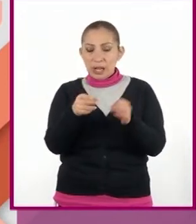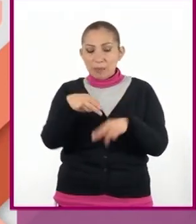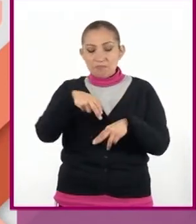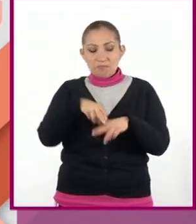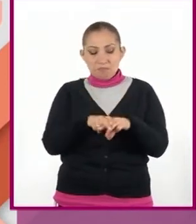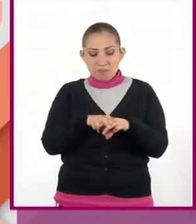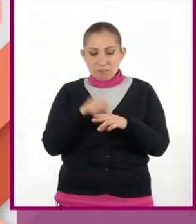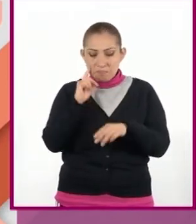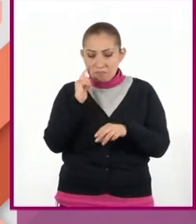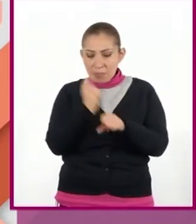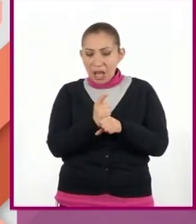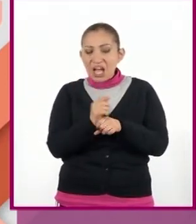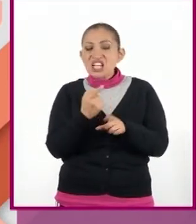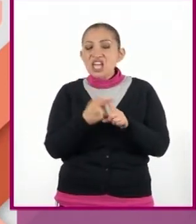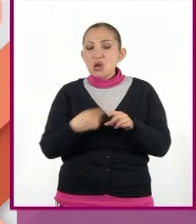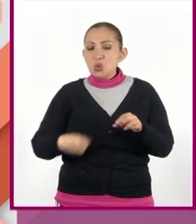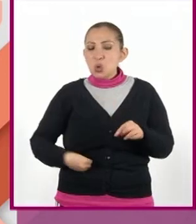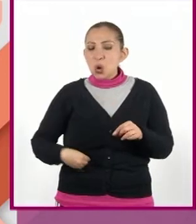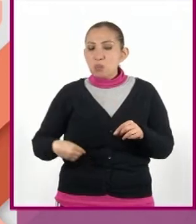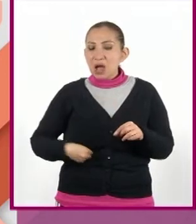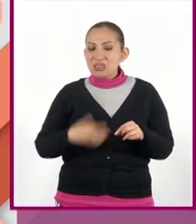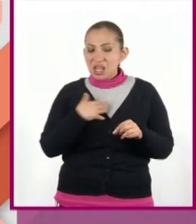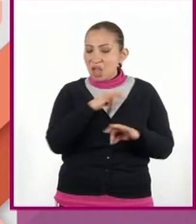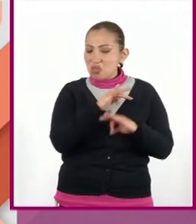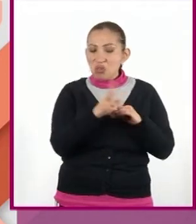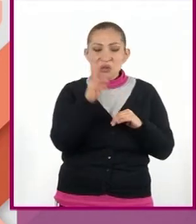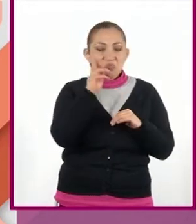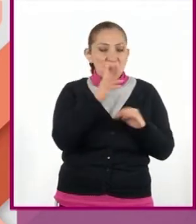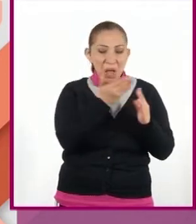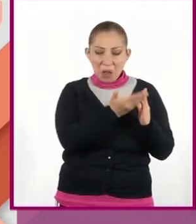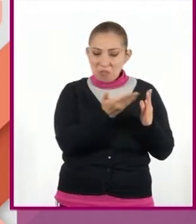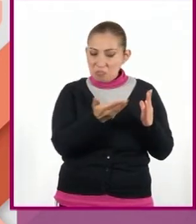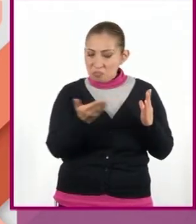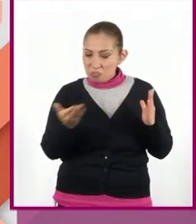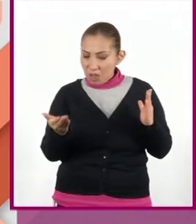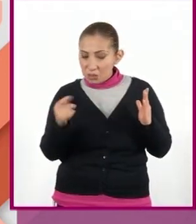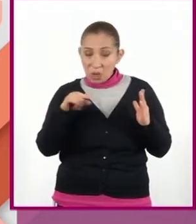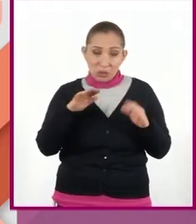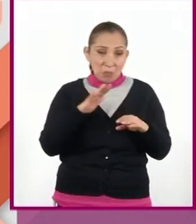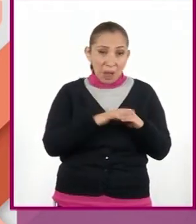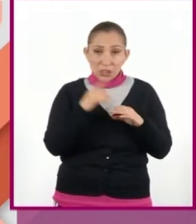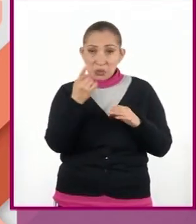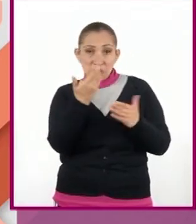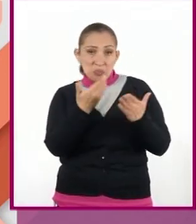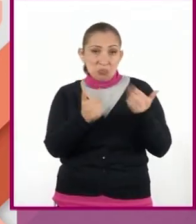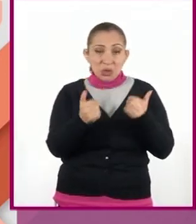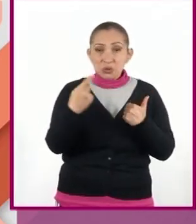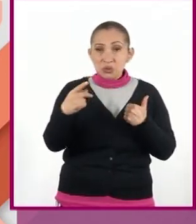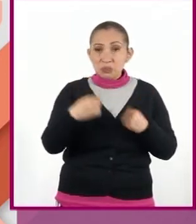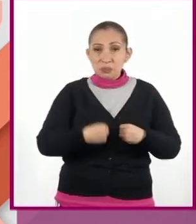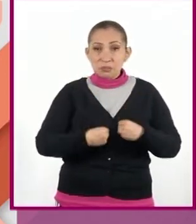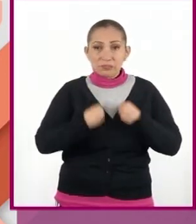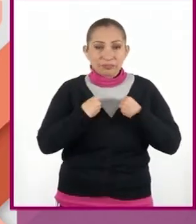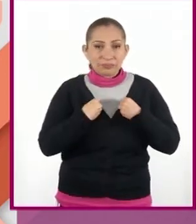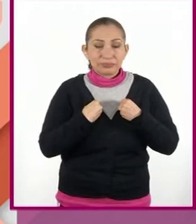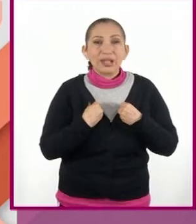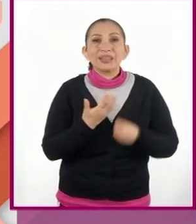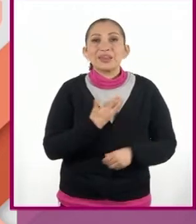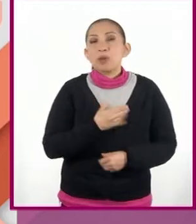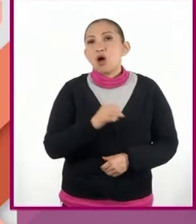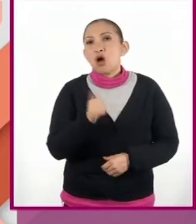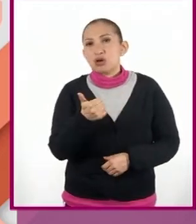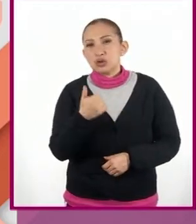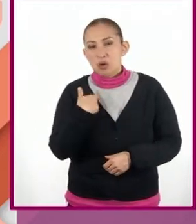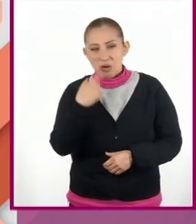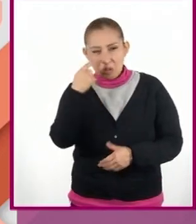estaba por descubrir al culpable, tenía todas las pruebas. Un caso más para su exitosa carrera. Tenemos también